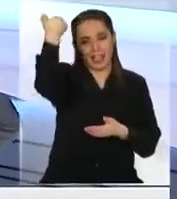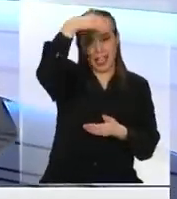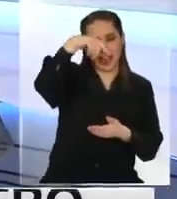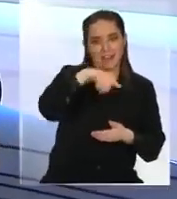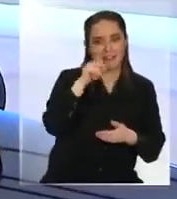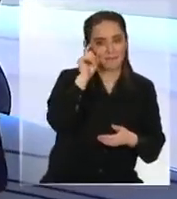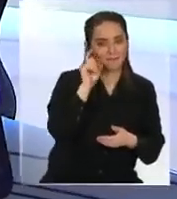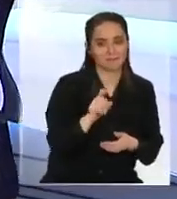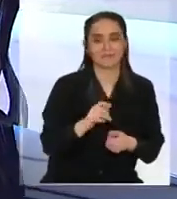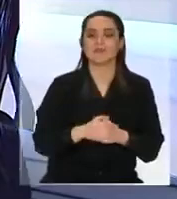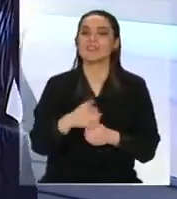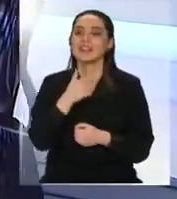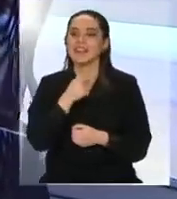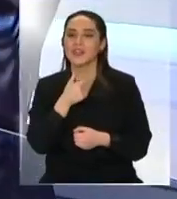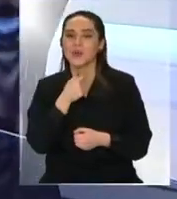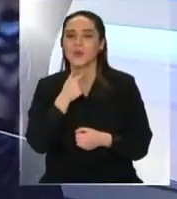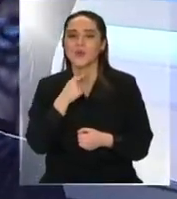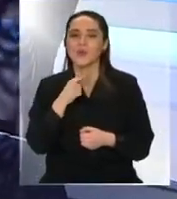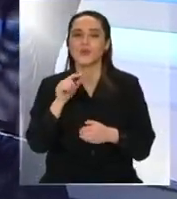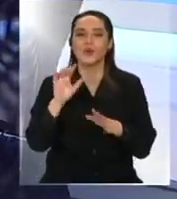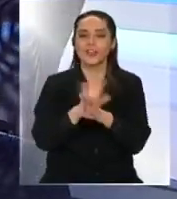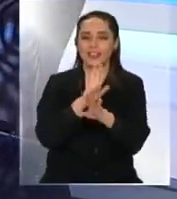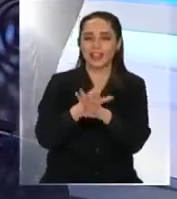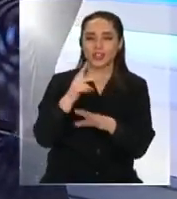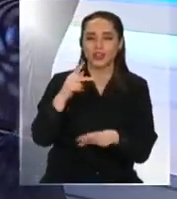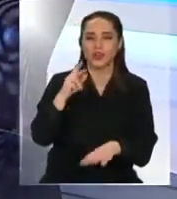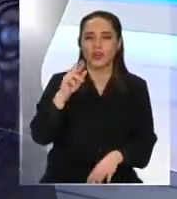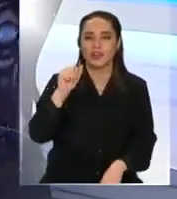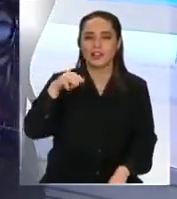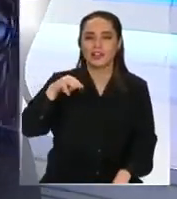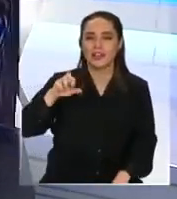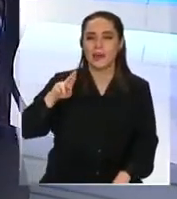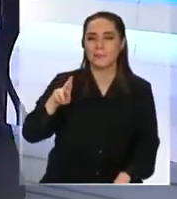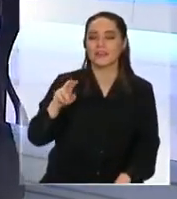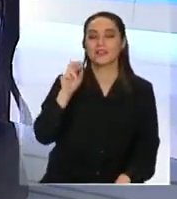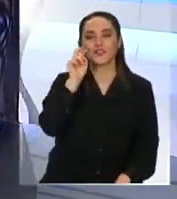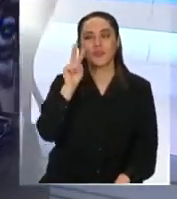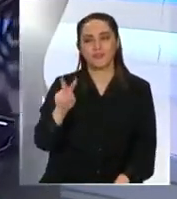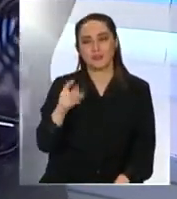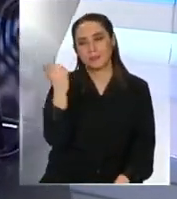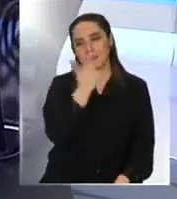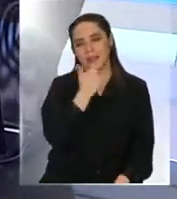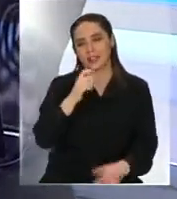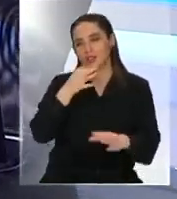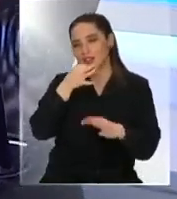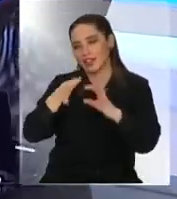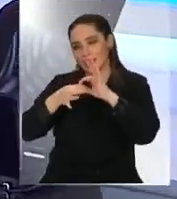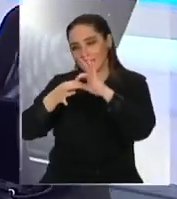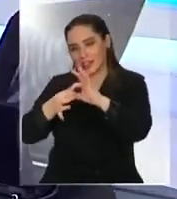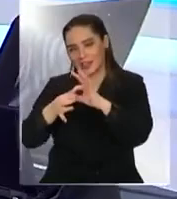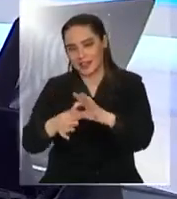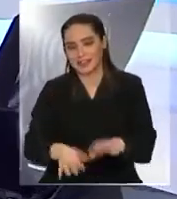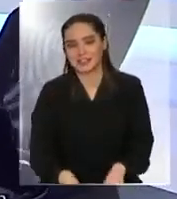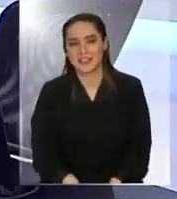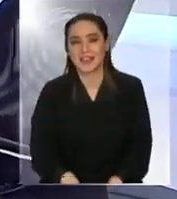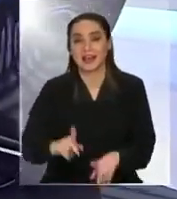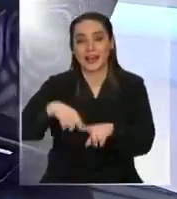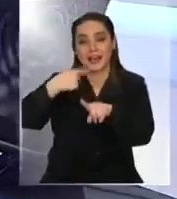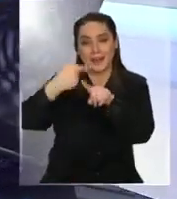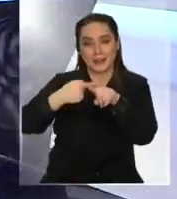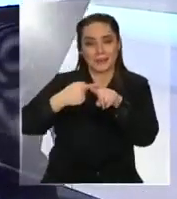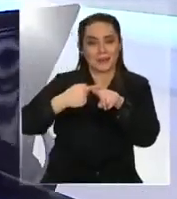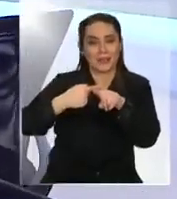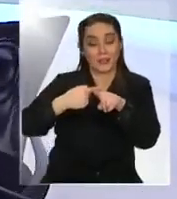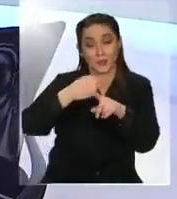mucho le mandé un mensaje para darle gracias porque además además debo decir